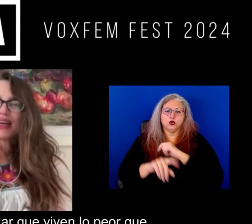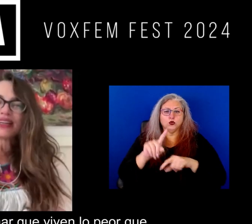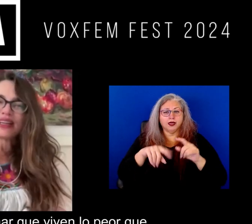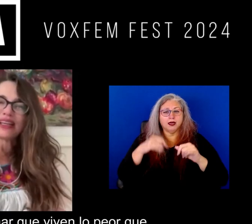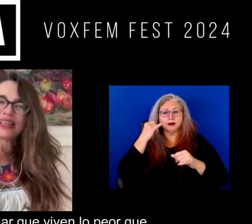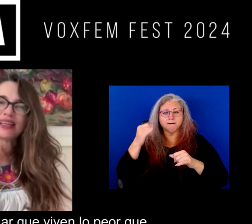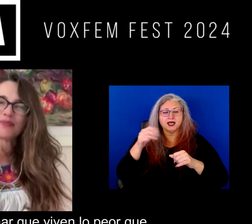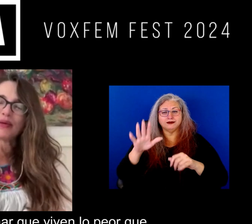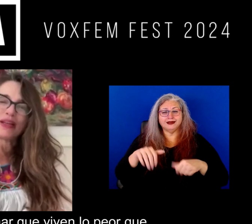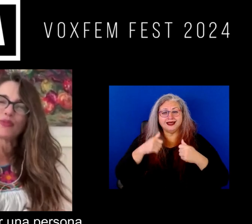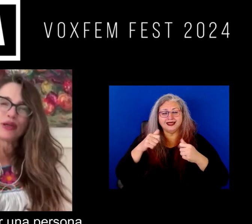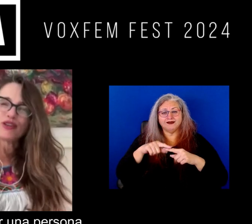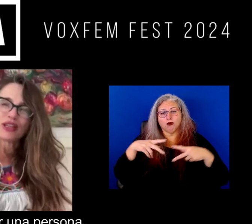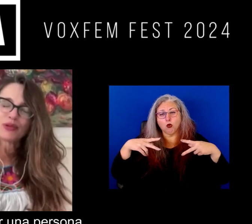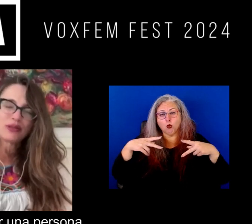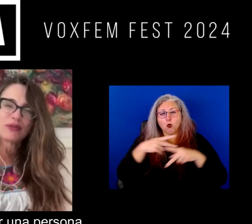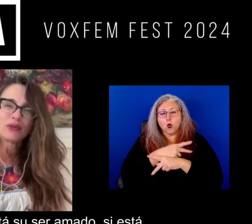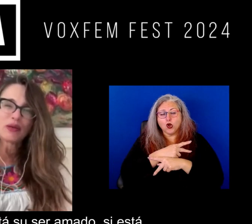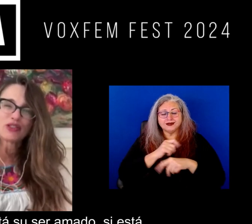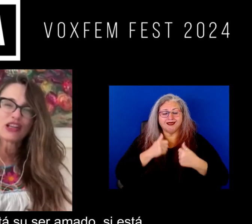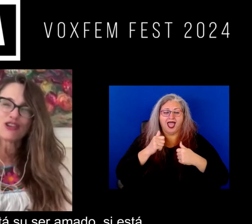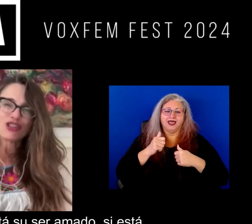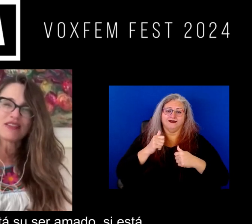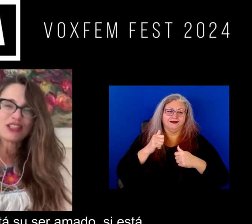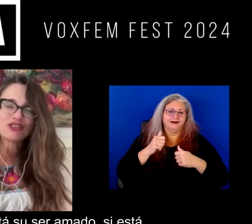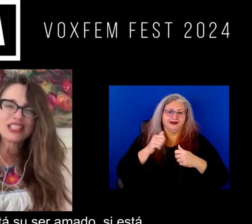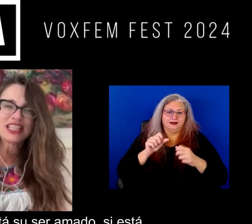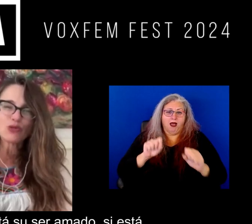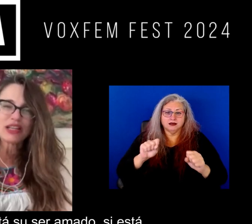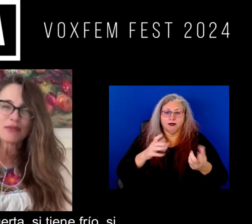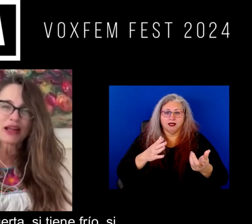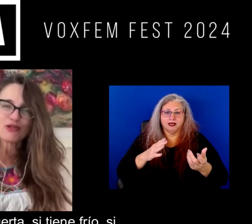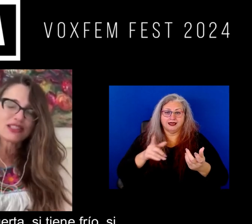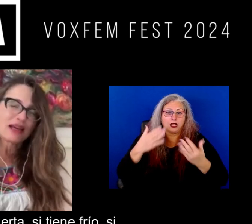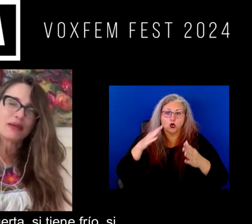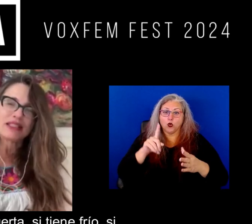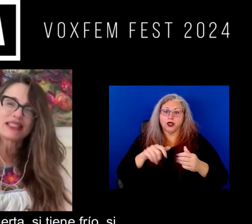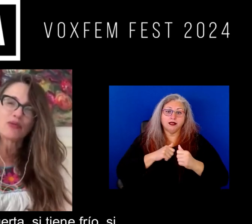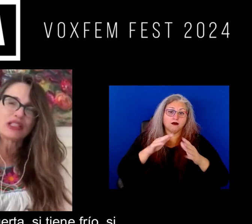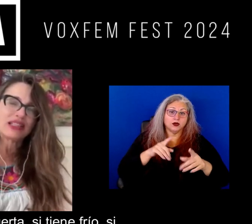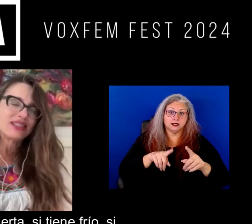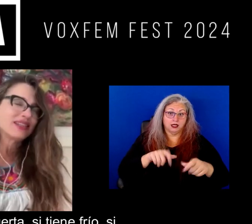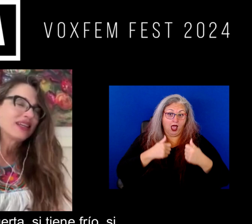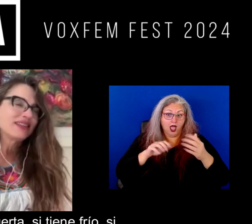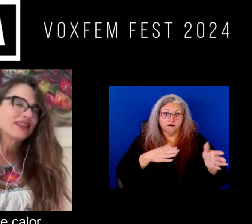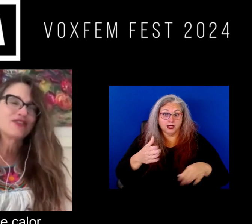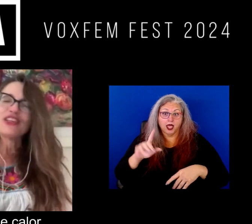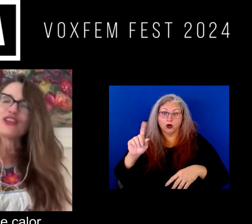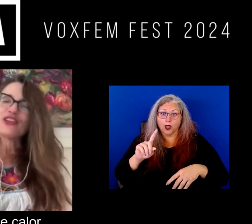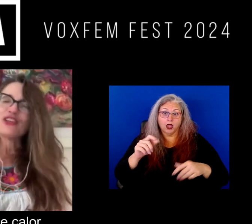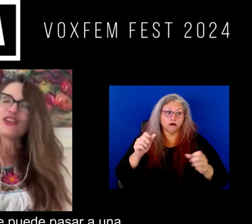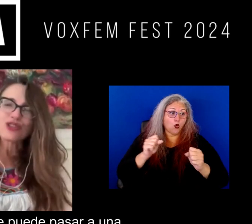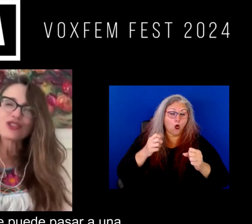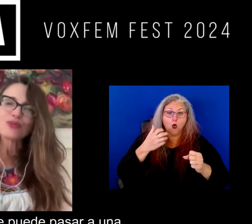te puedes imaginar que viven lo peor que puede vivir una persona no sabes dónde está su ser amada si está viva si está muerta si tiene